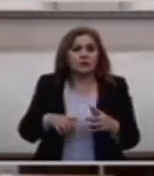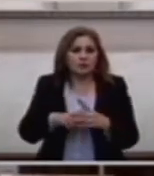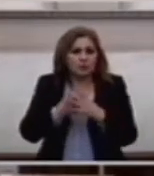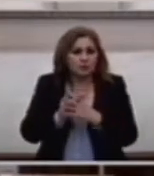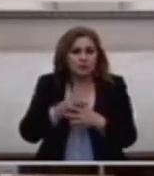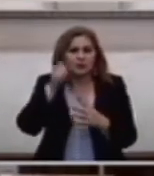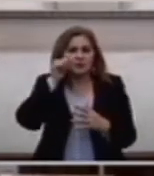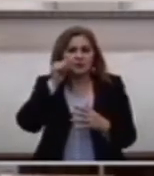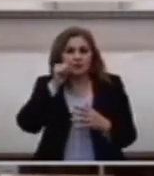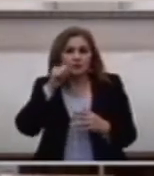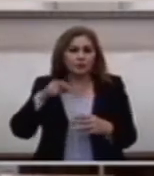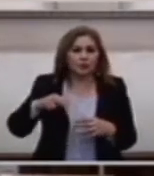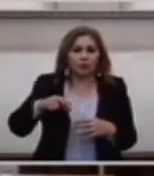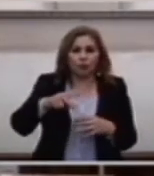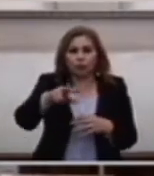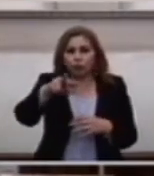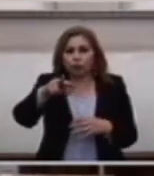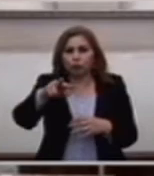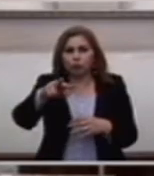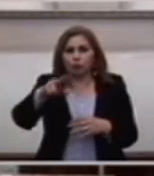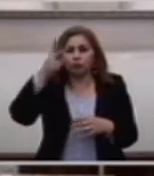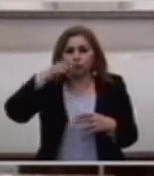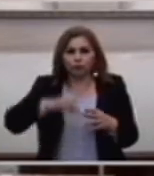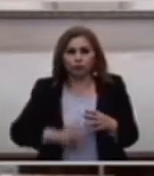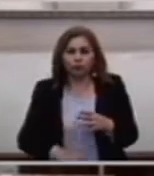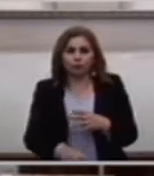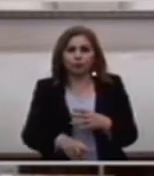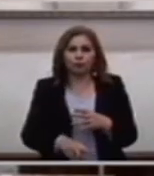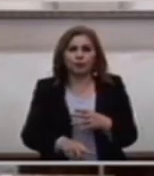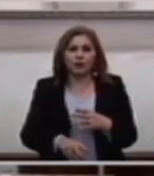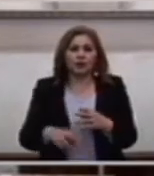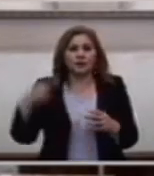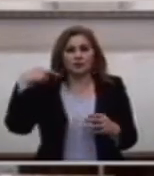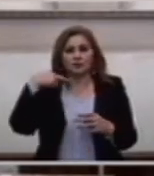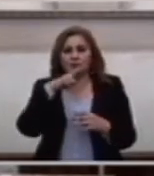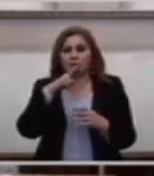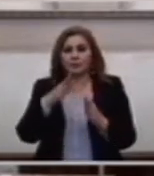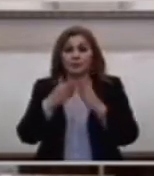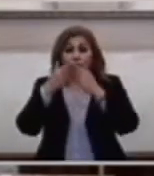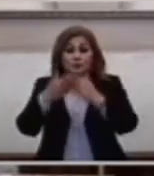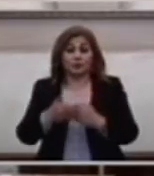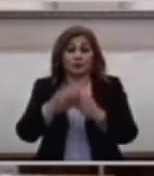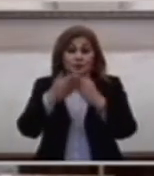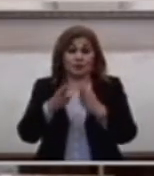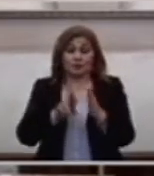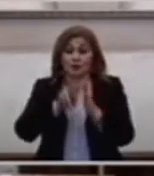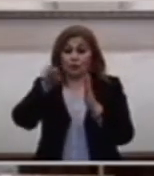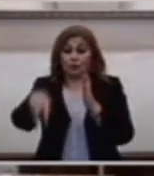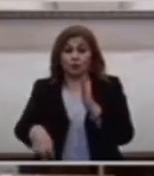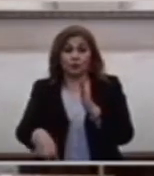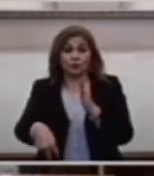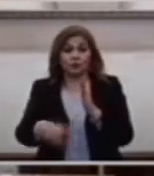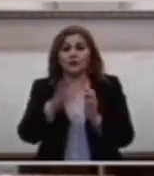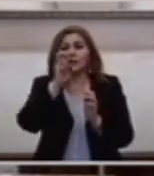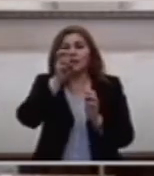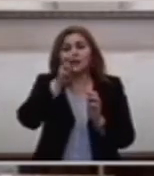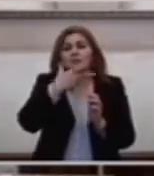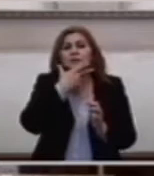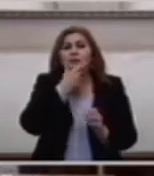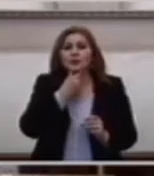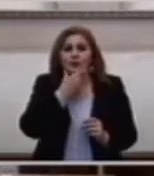corre Que baja rápidamente De la barca Este hombre